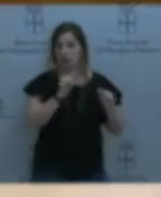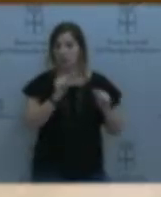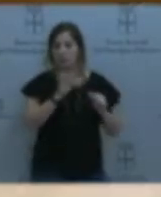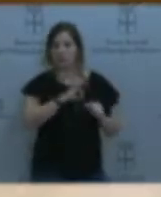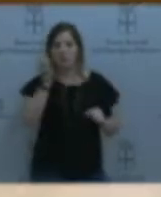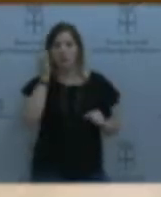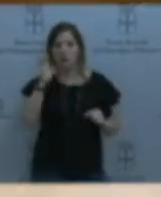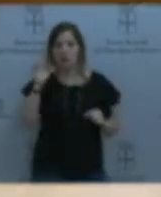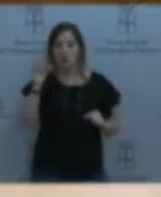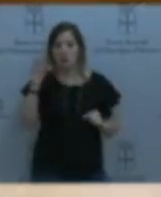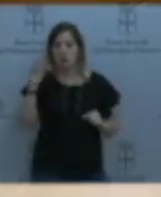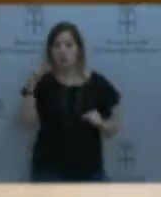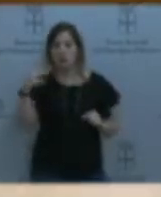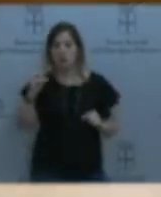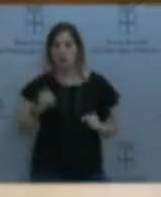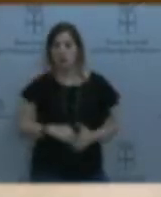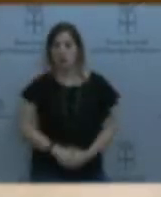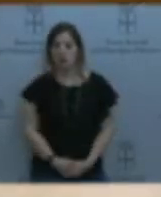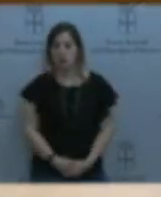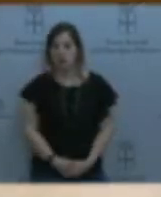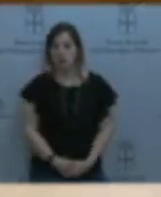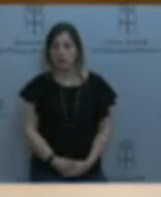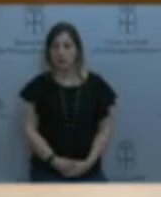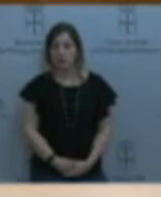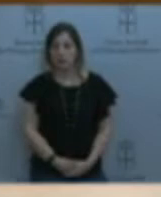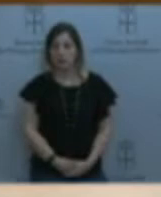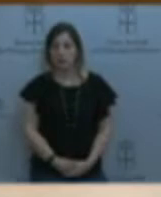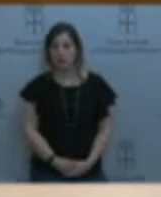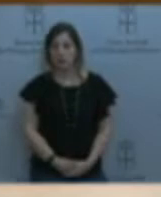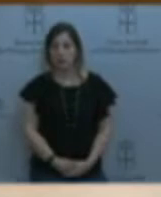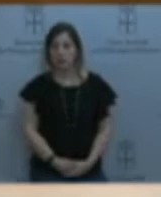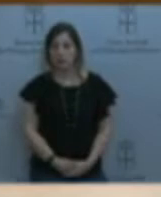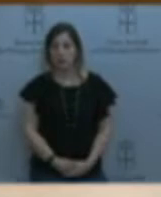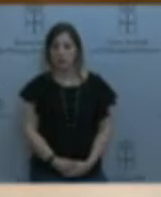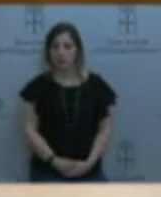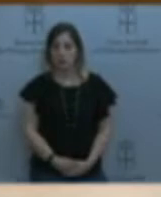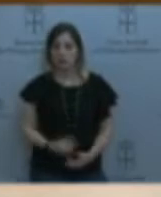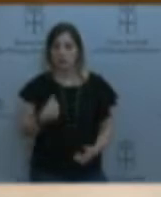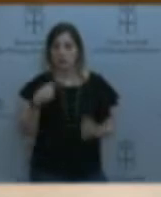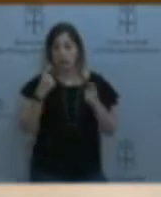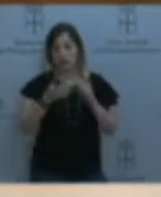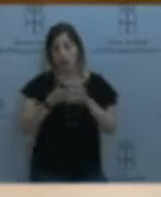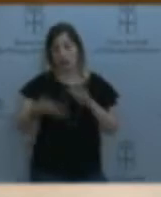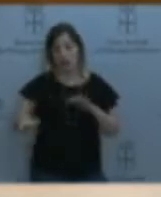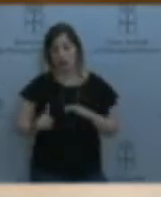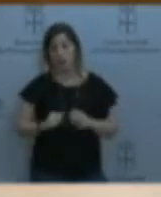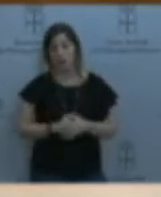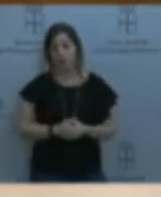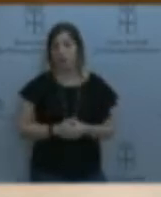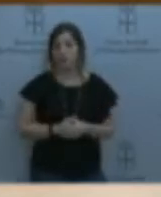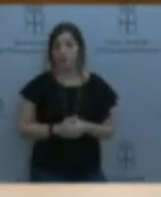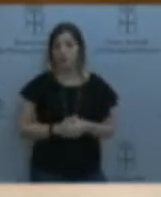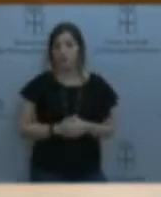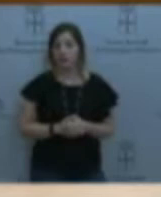yo voy a procurar no extenderme tanto. Mal empezamos, le digo, consejera. Si